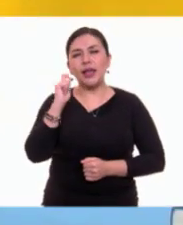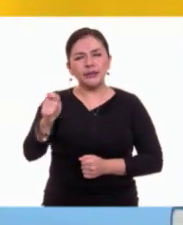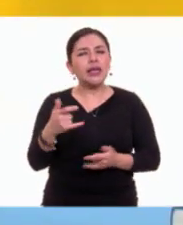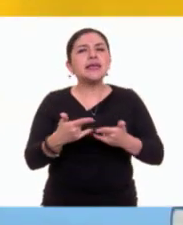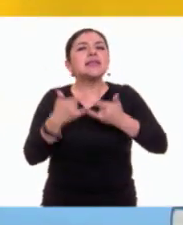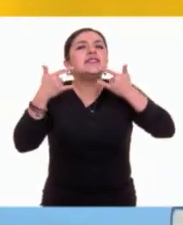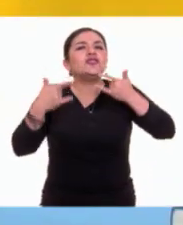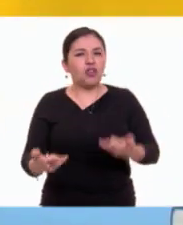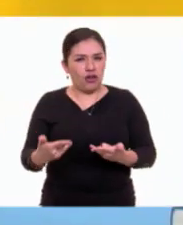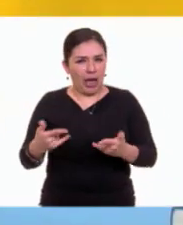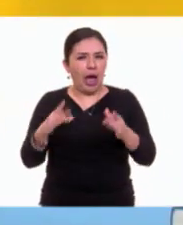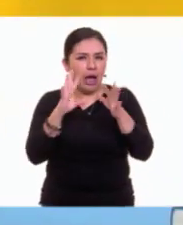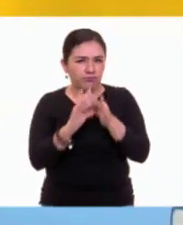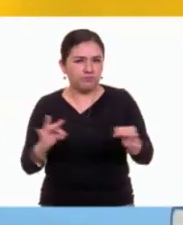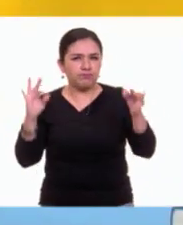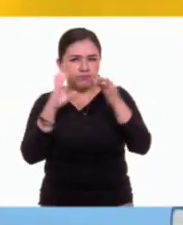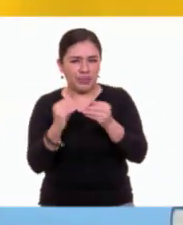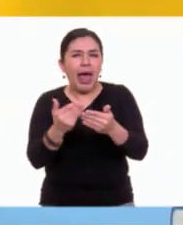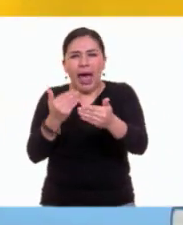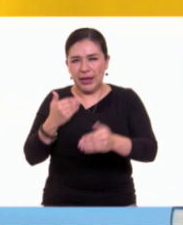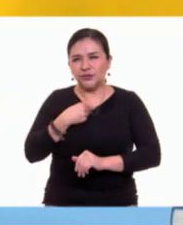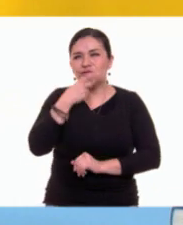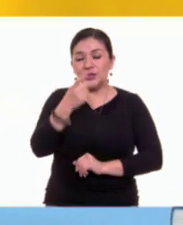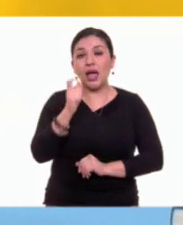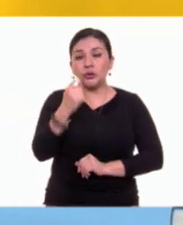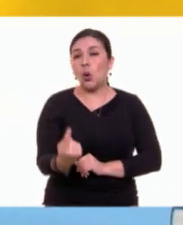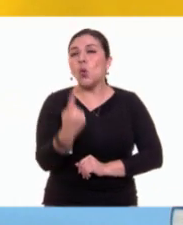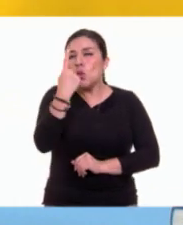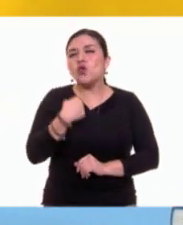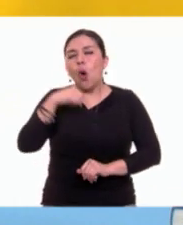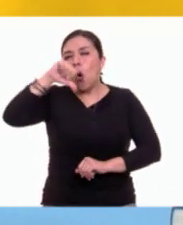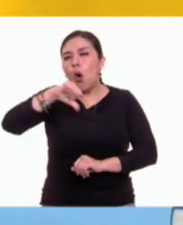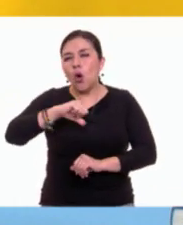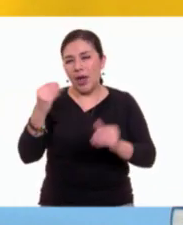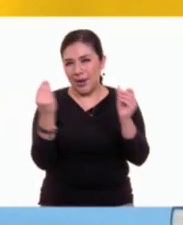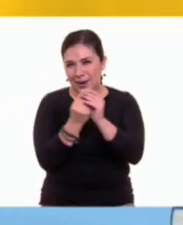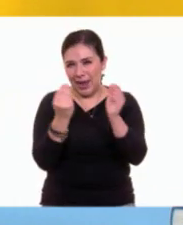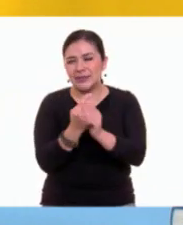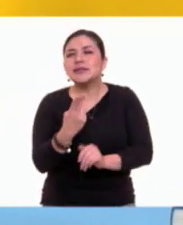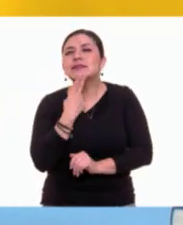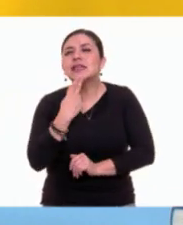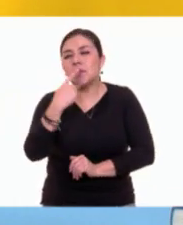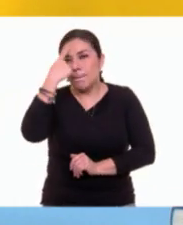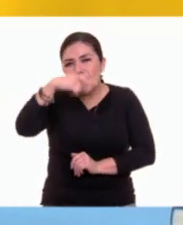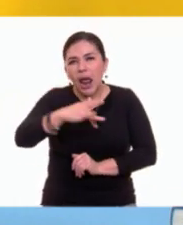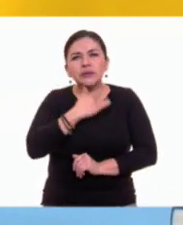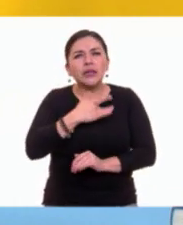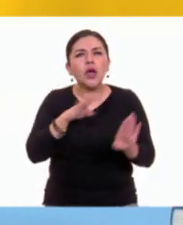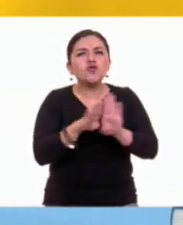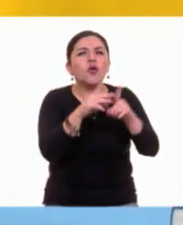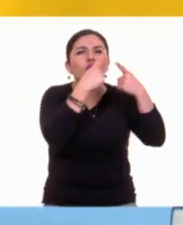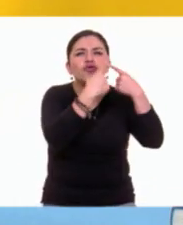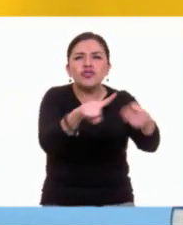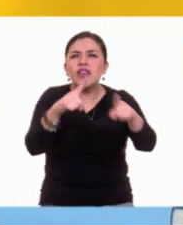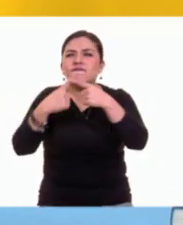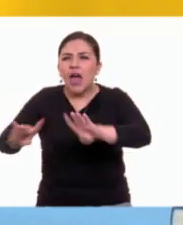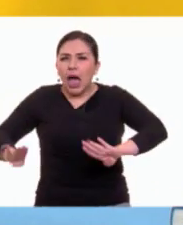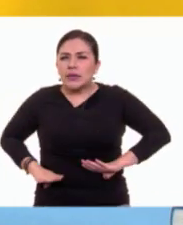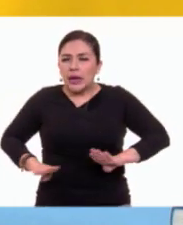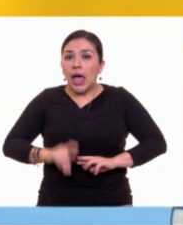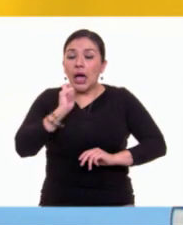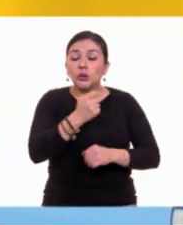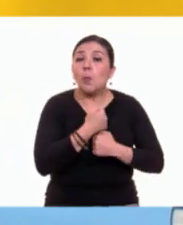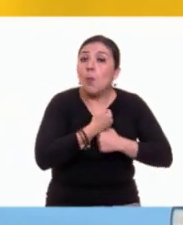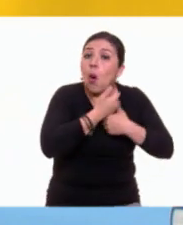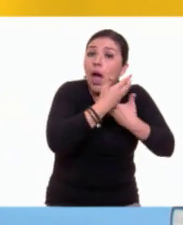texto narrativo. Pues como ya lo anticipé, uno de los objetivos de las clases es diferenciar las características de textos